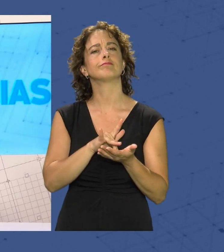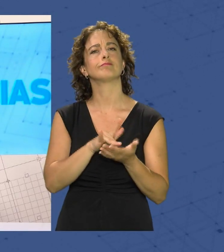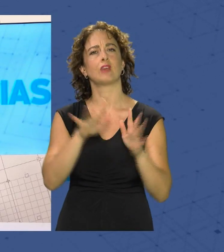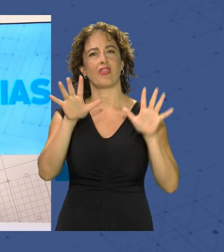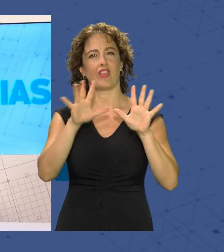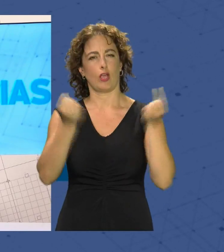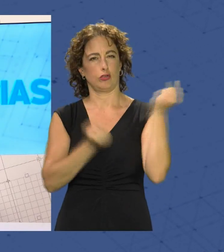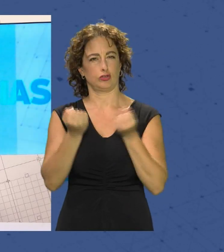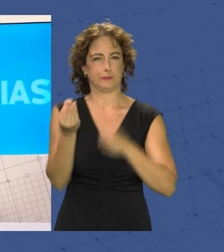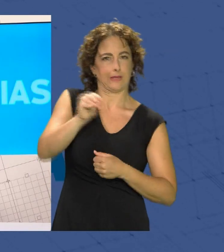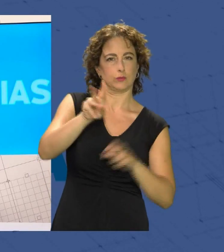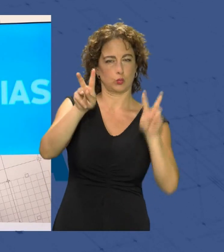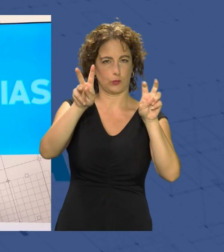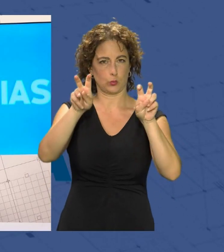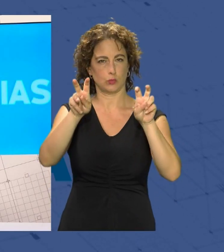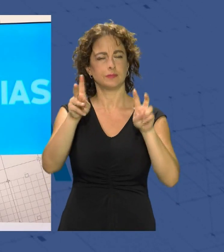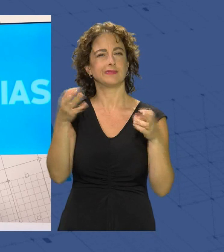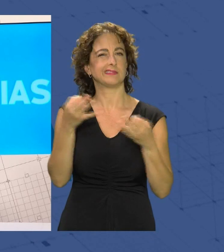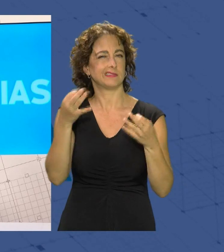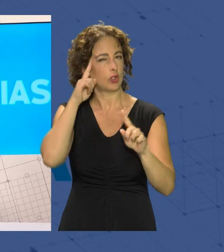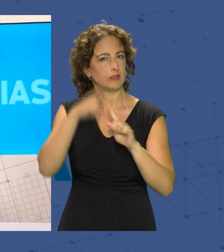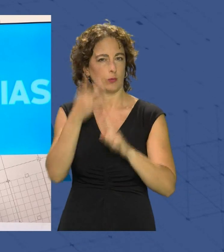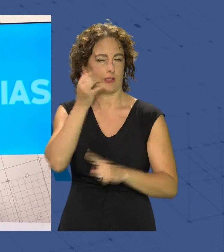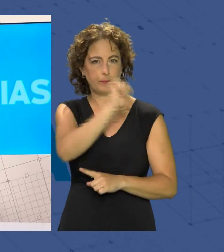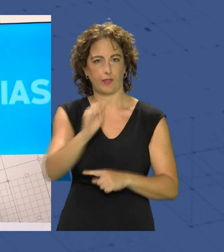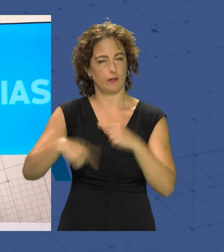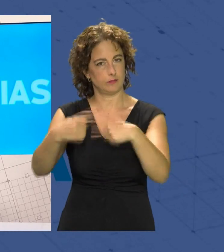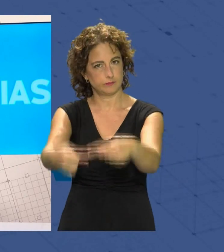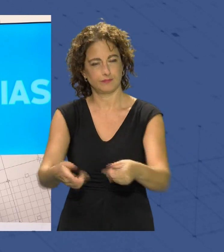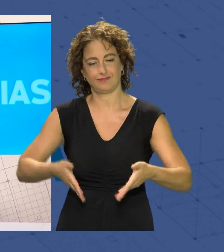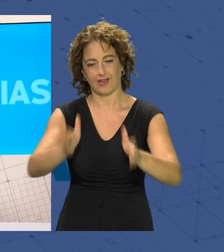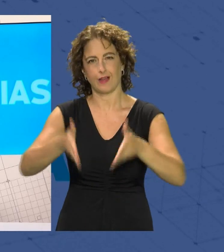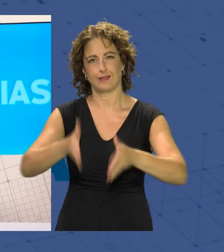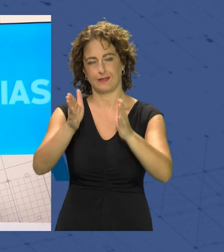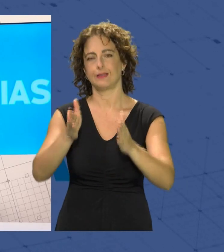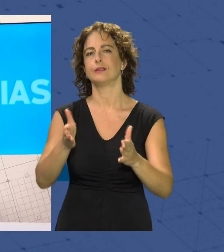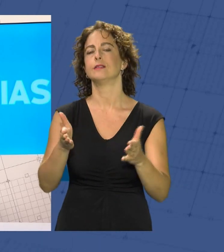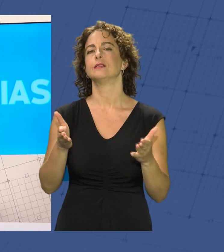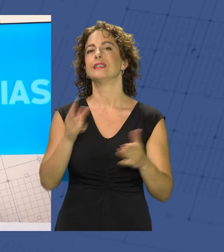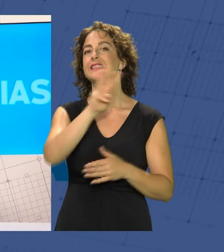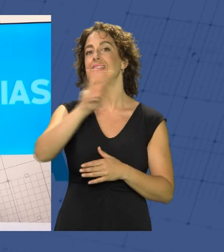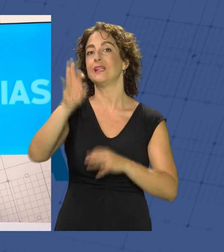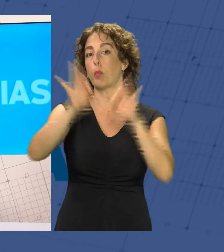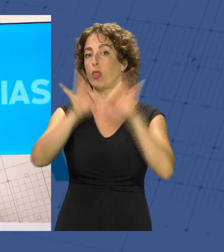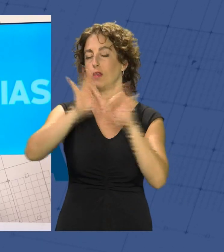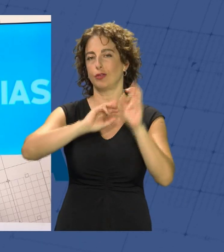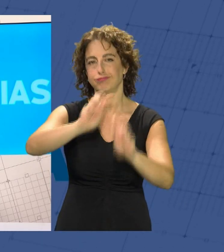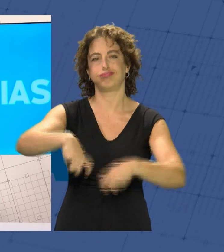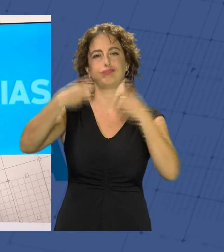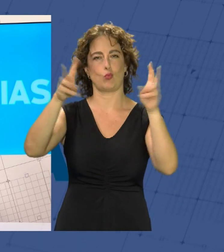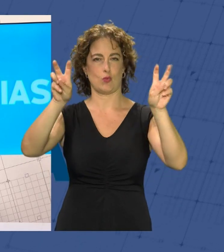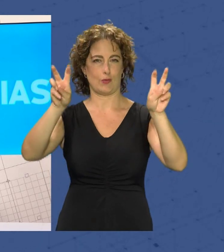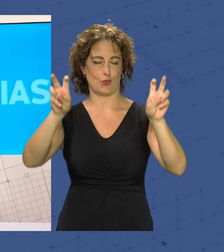nuevos vehículos para las labores de limpieza diaria renovando hasta el 33% de la flota de la